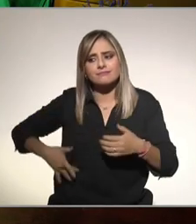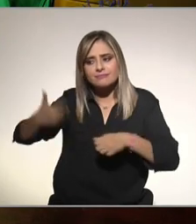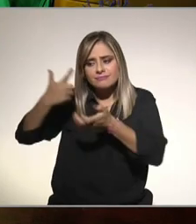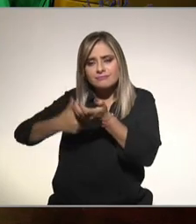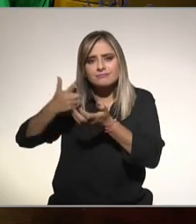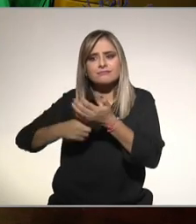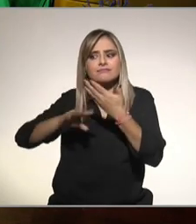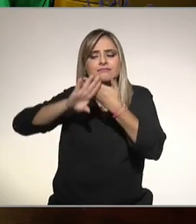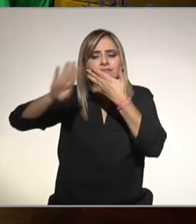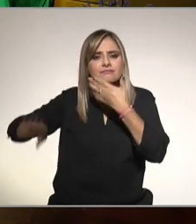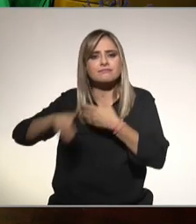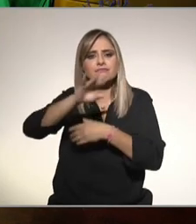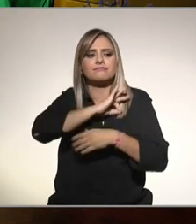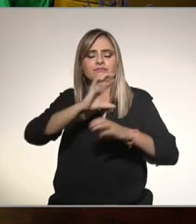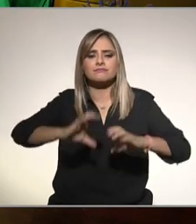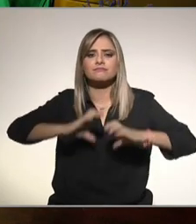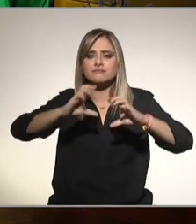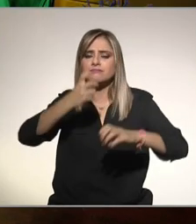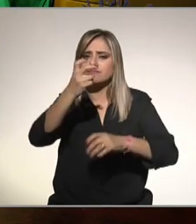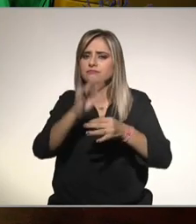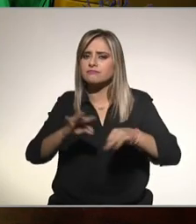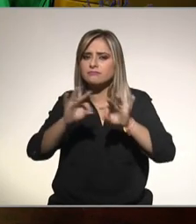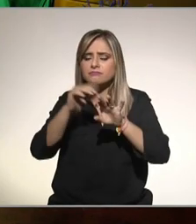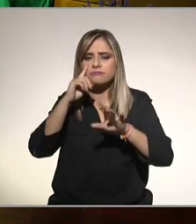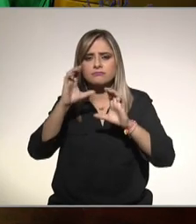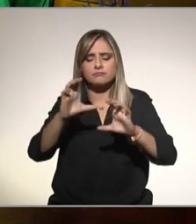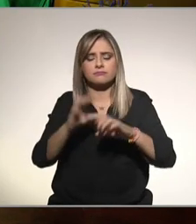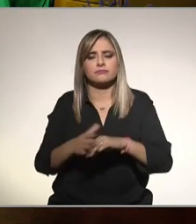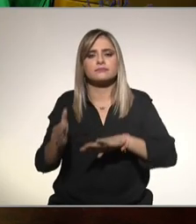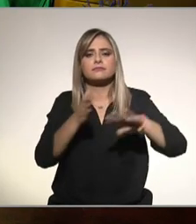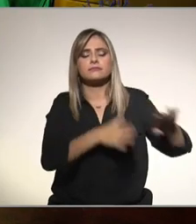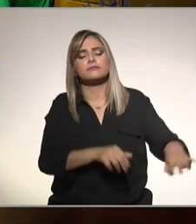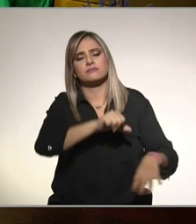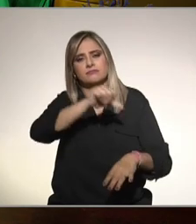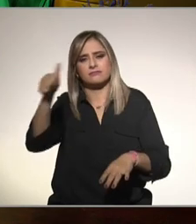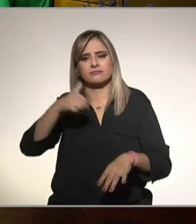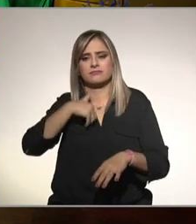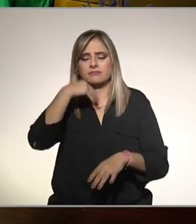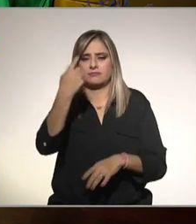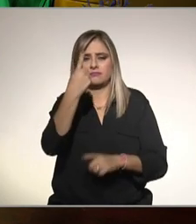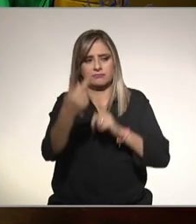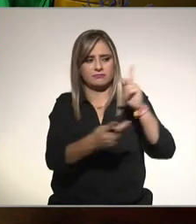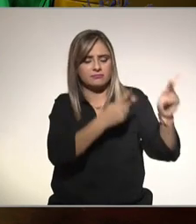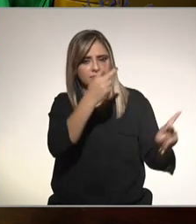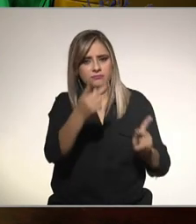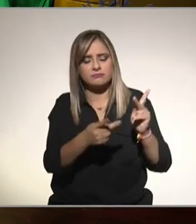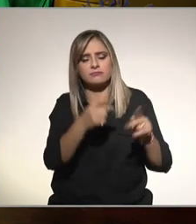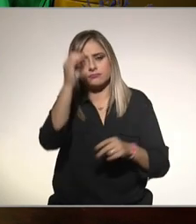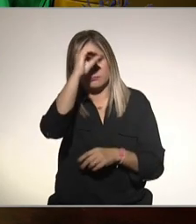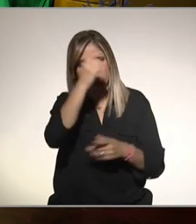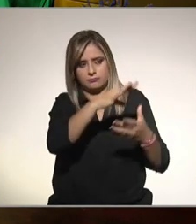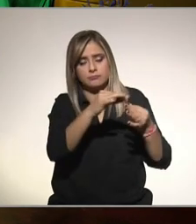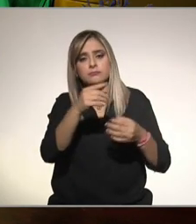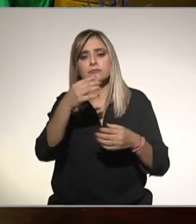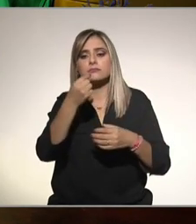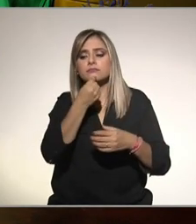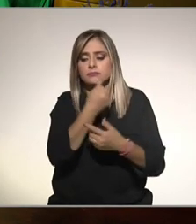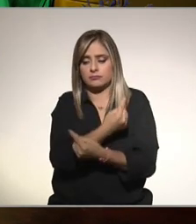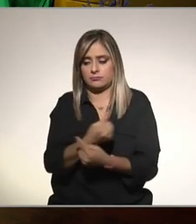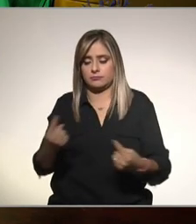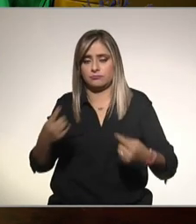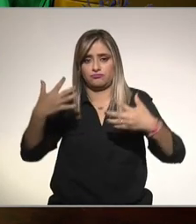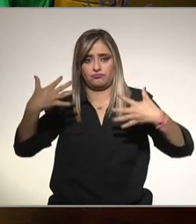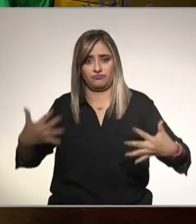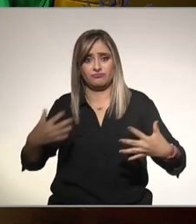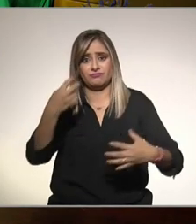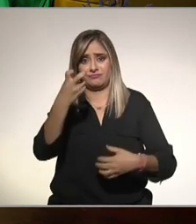otras que se han presentado de diabetes y ahora voy a tocar un punto bien álgido doctores que me gustaría que me dieran su opinión la obesidad infantil es un